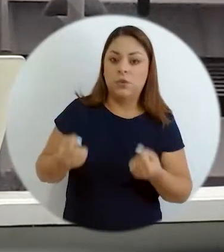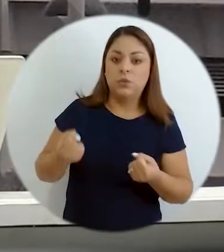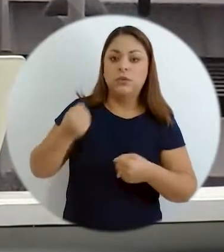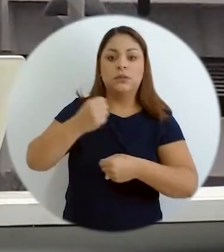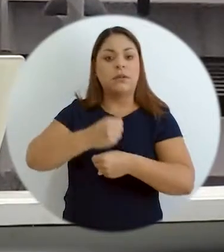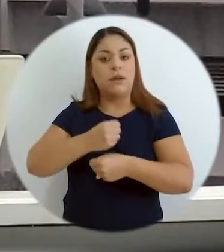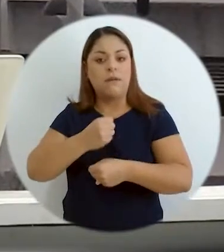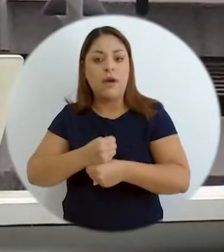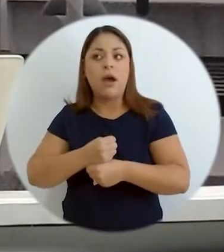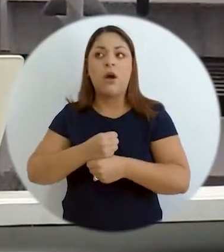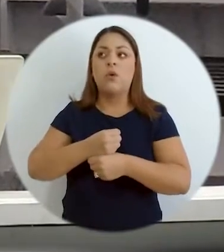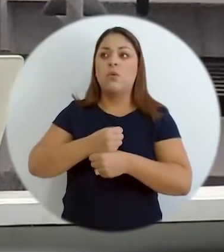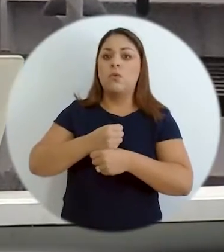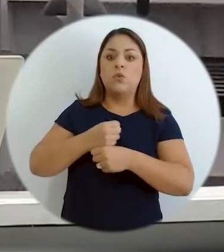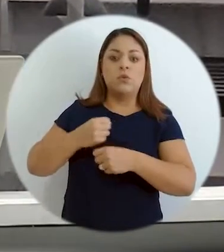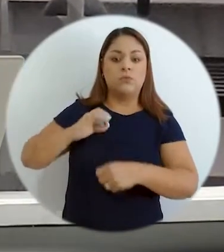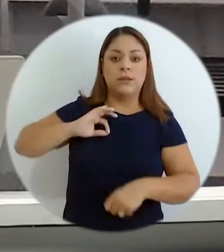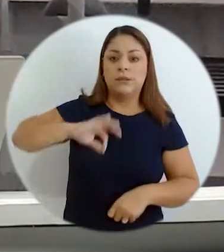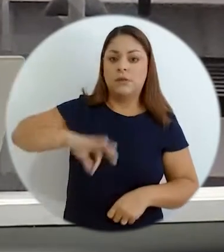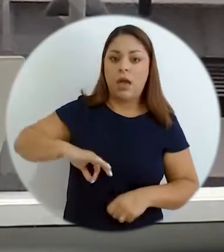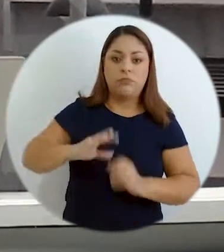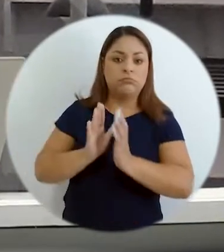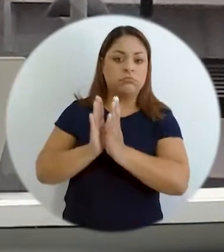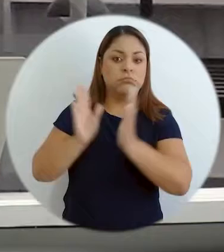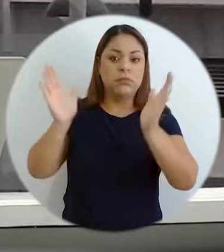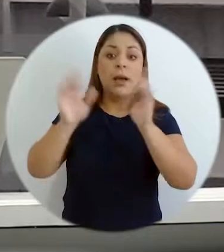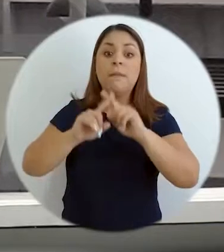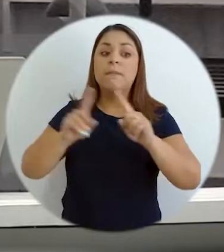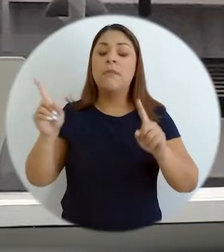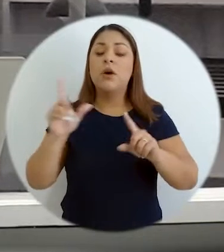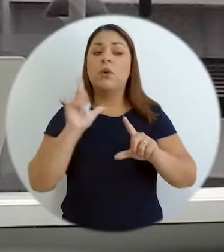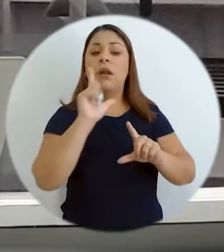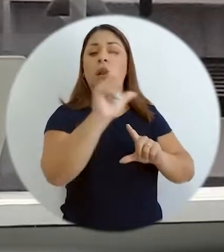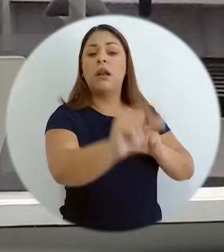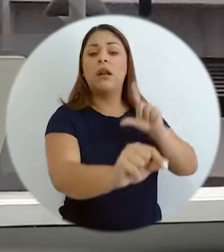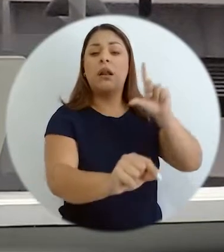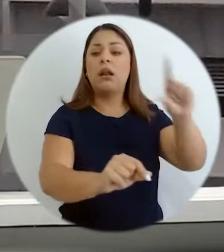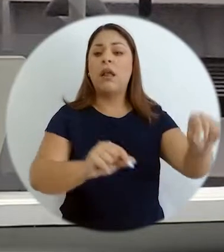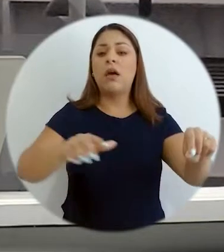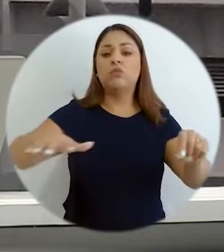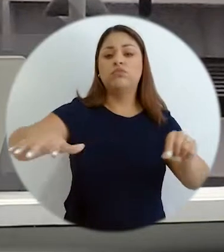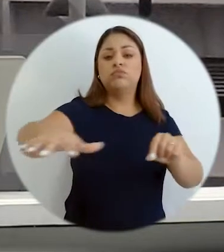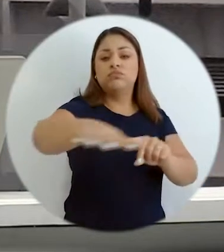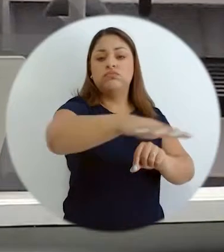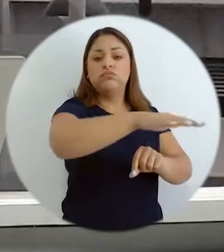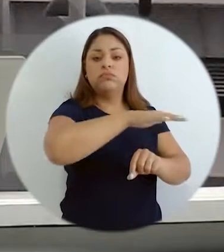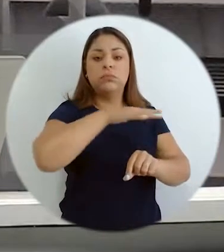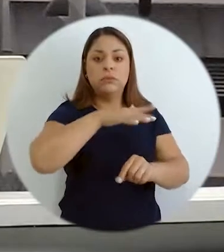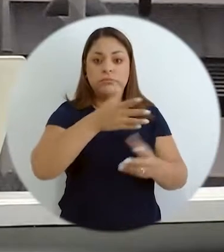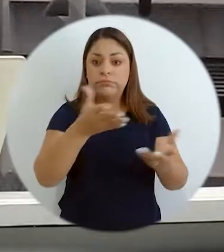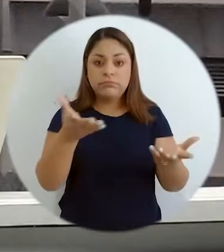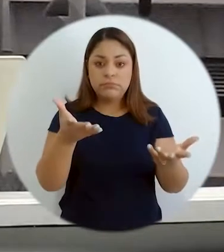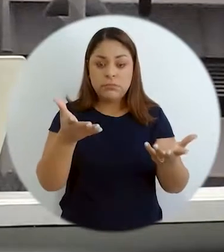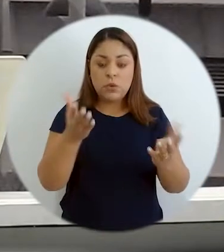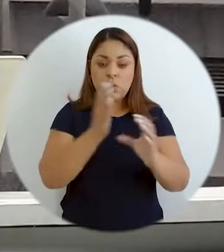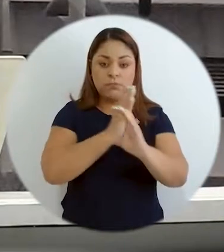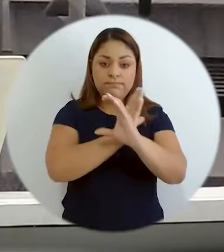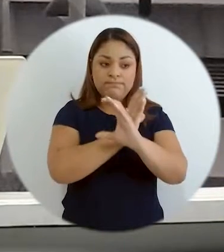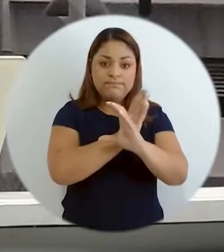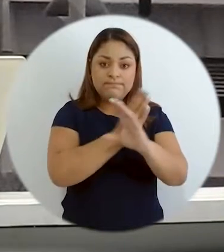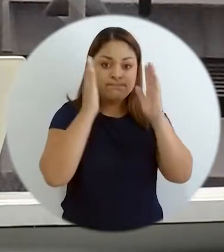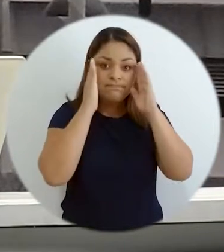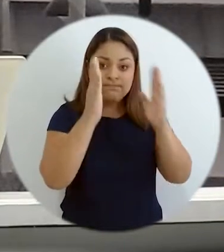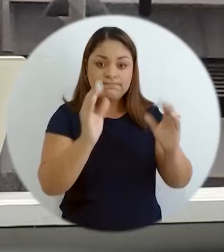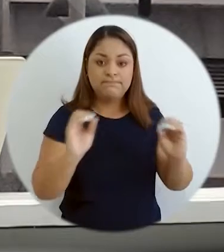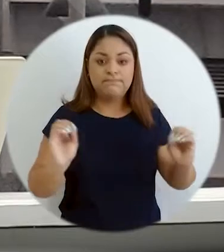bienestar en general y se hemos descuidado las regiones, ¿verdad? Las regiones han sido descuidadas fuertemente y creo que tiene que ver mucho,